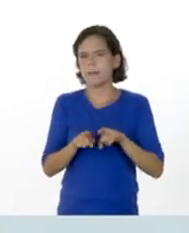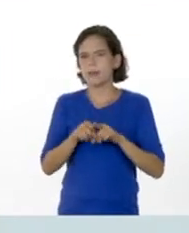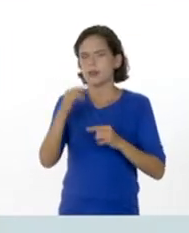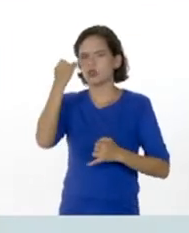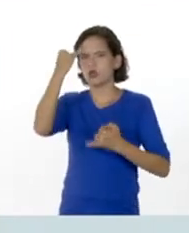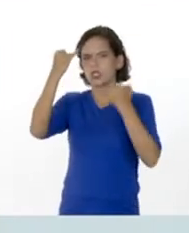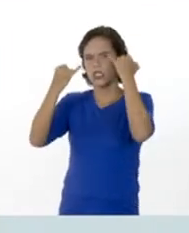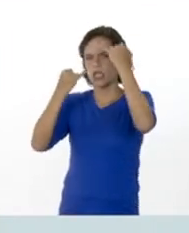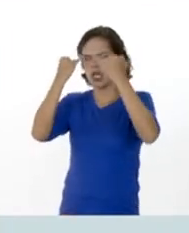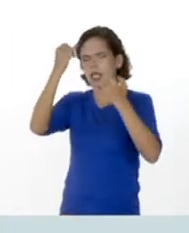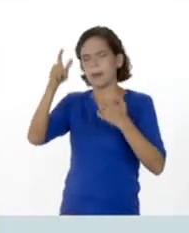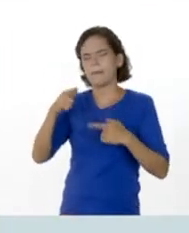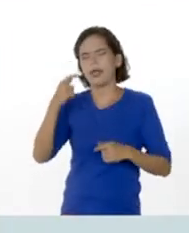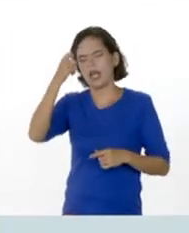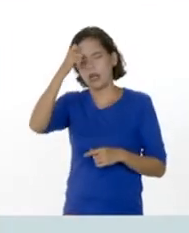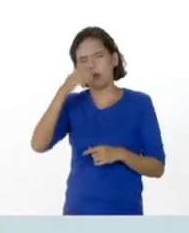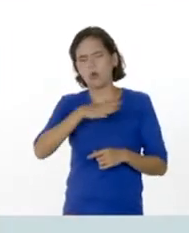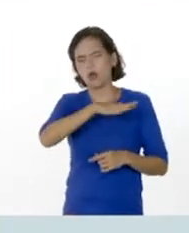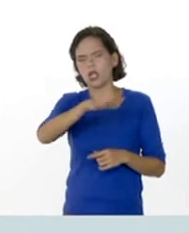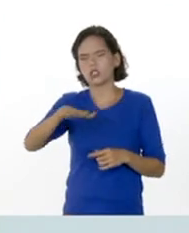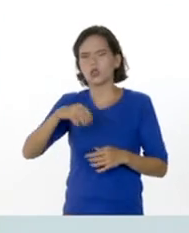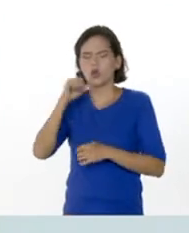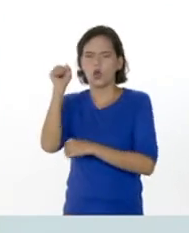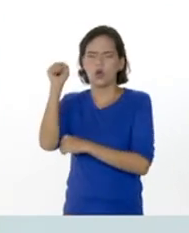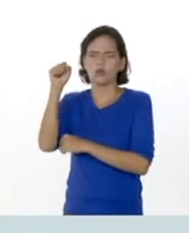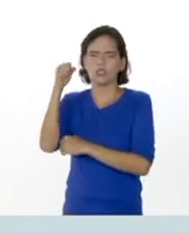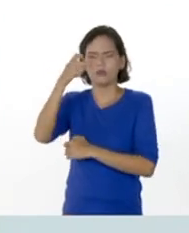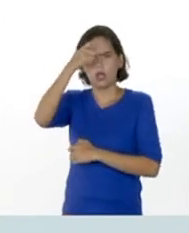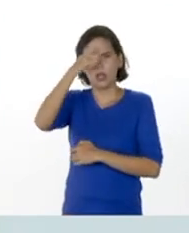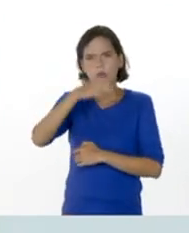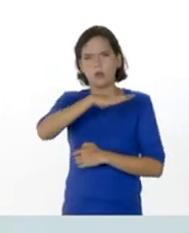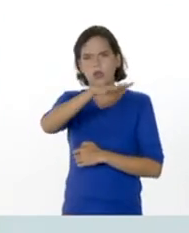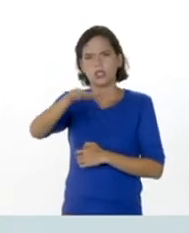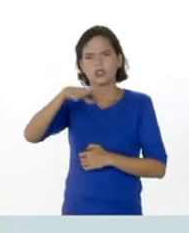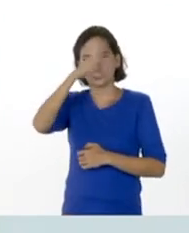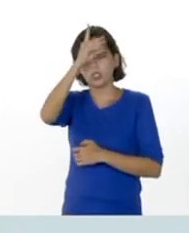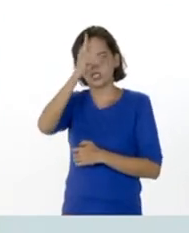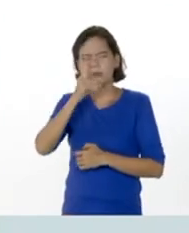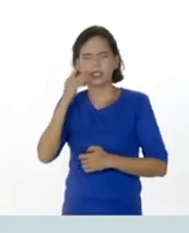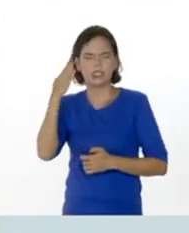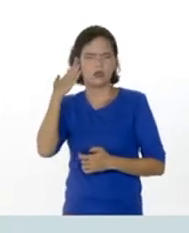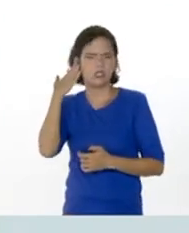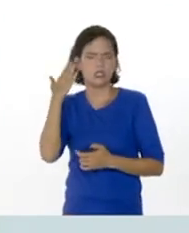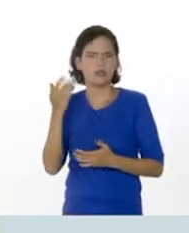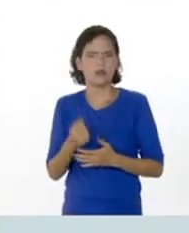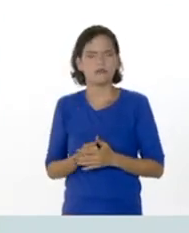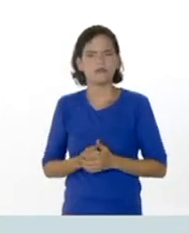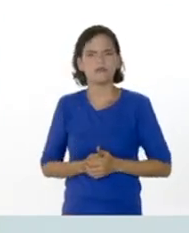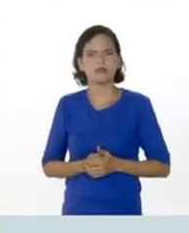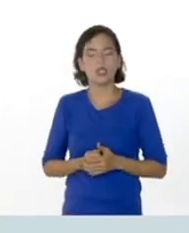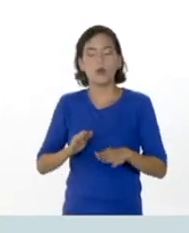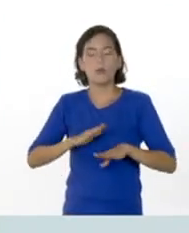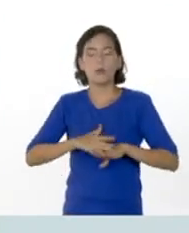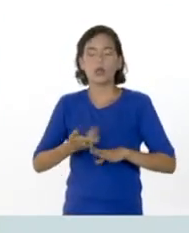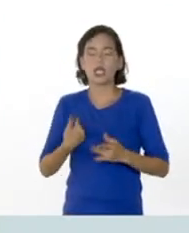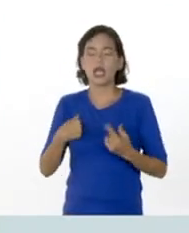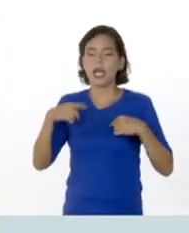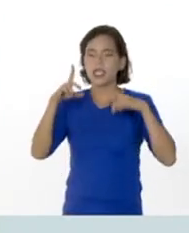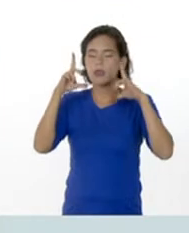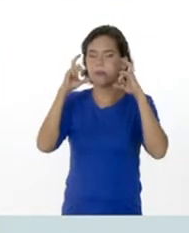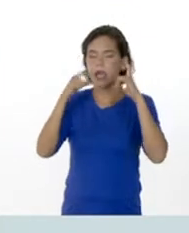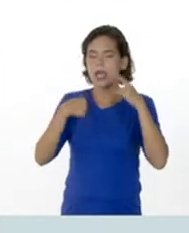por ejemplo, para la población con la condición de autismo y la población con deficiencias auditivas, ya que las imágenes les permiten